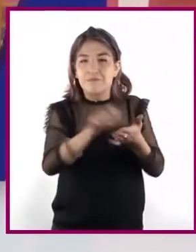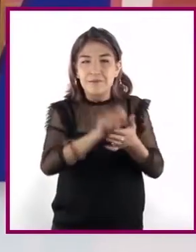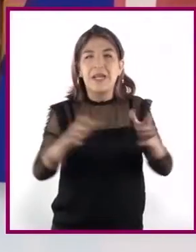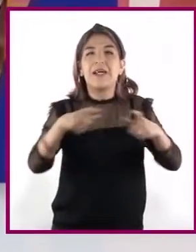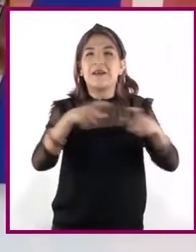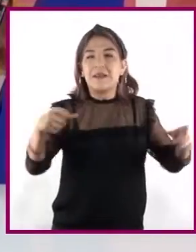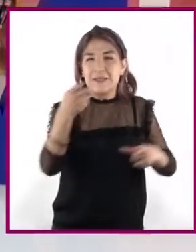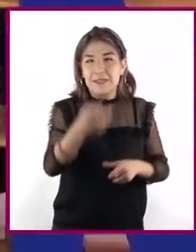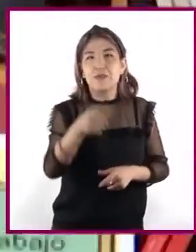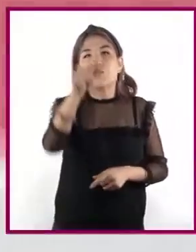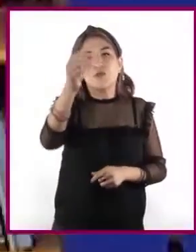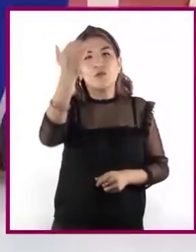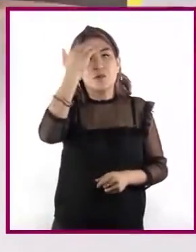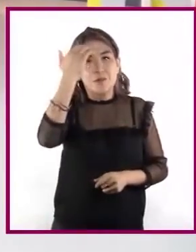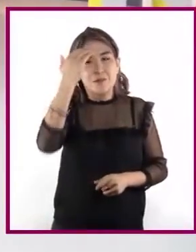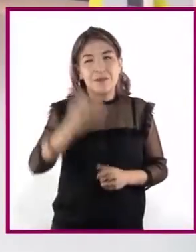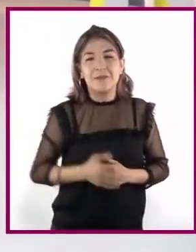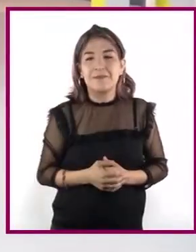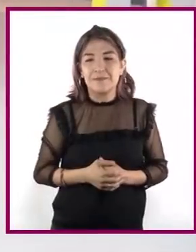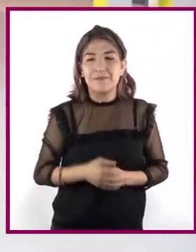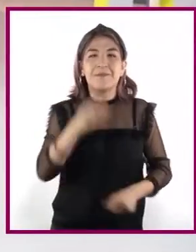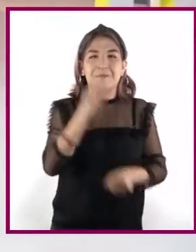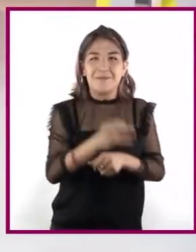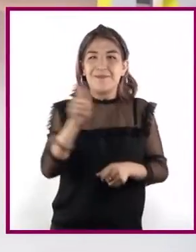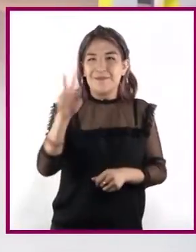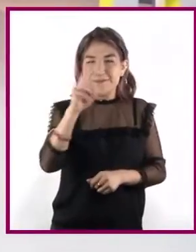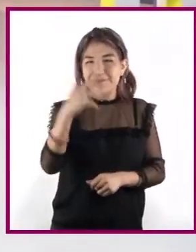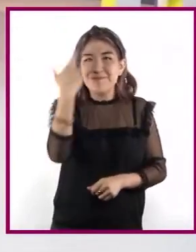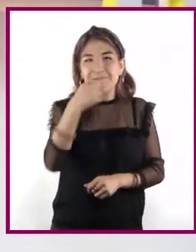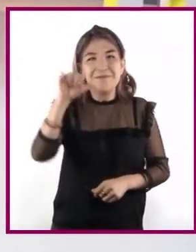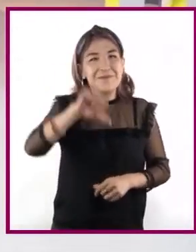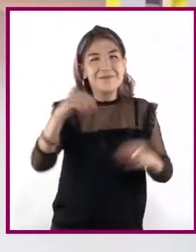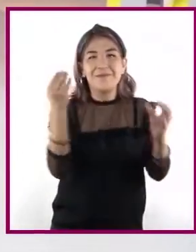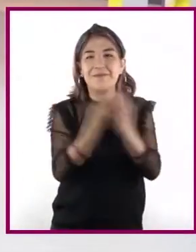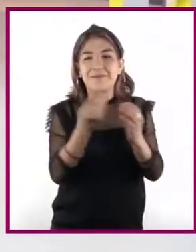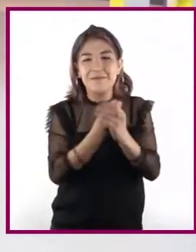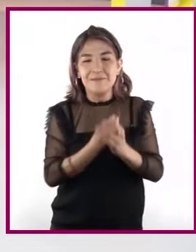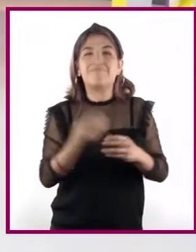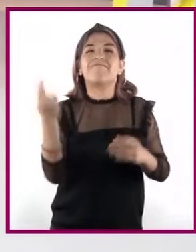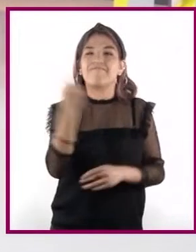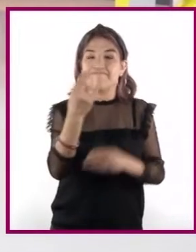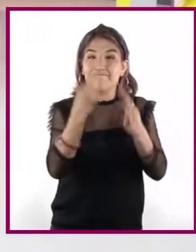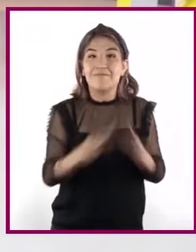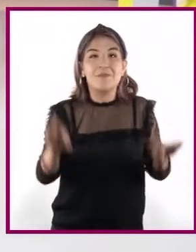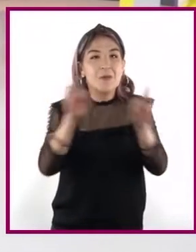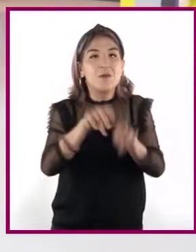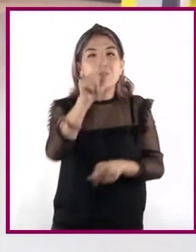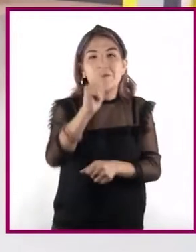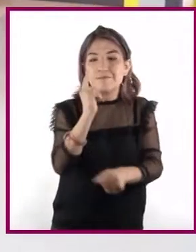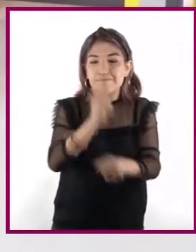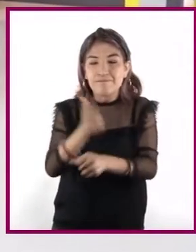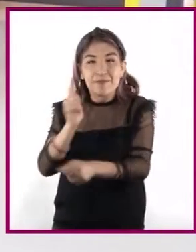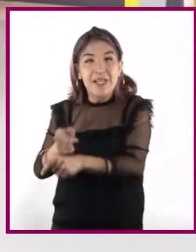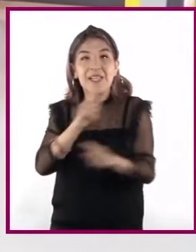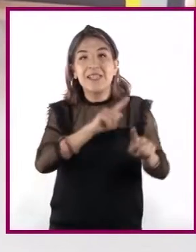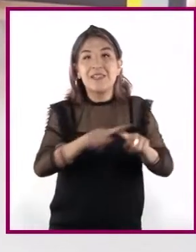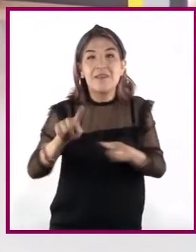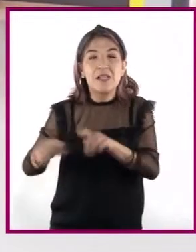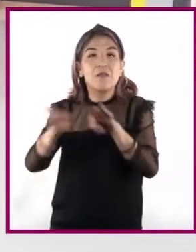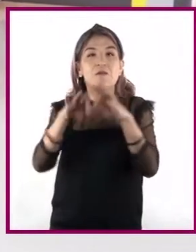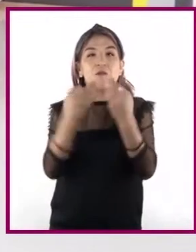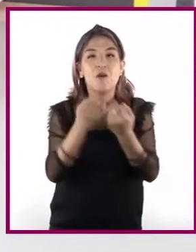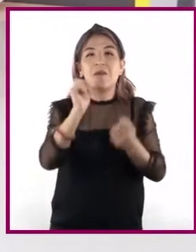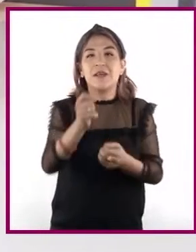apropiación del conocimiento. Como hemos analizado en esta sesión, es importante identificar los distintos tipos de